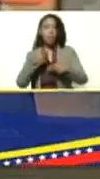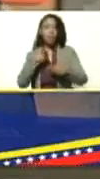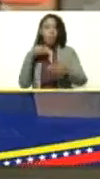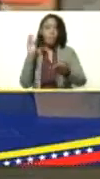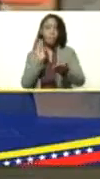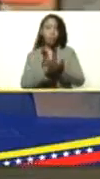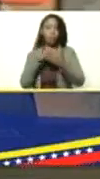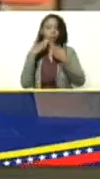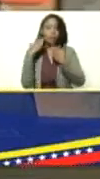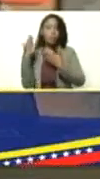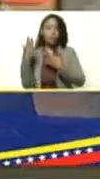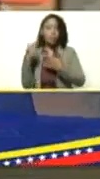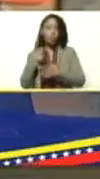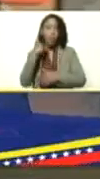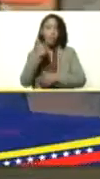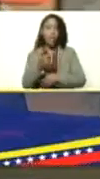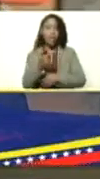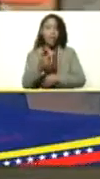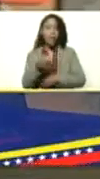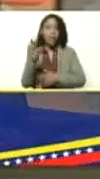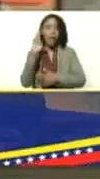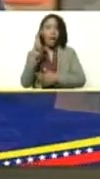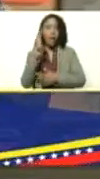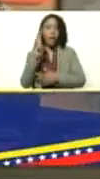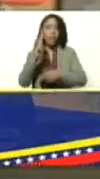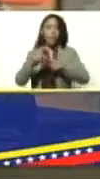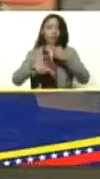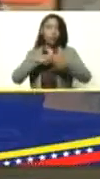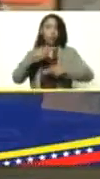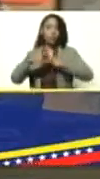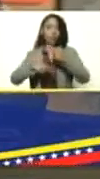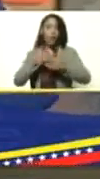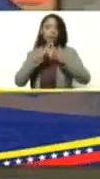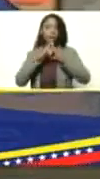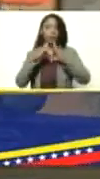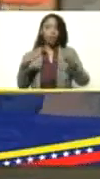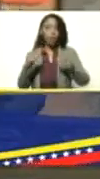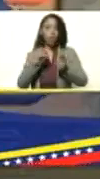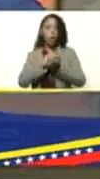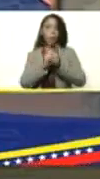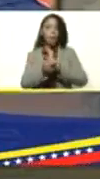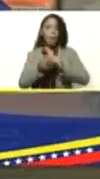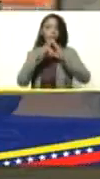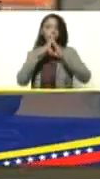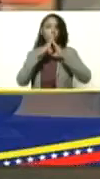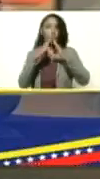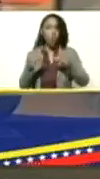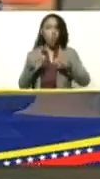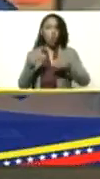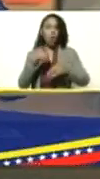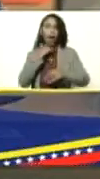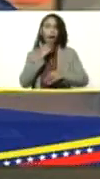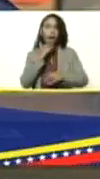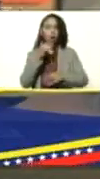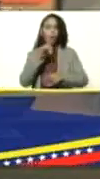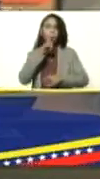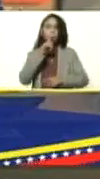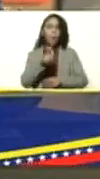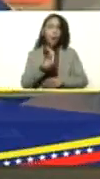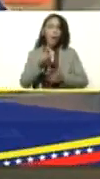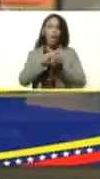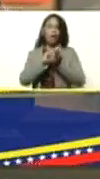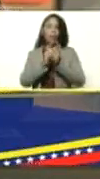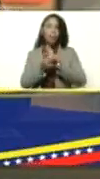así la conjugue la R de revolucionar todo de cambiar todo lo que está mal de cambiar